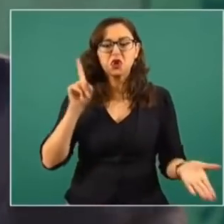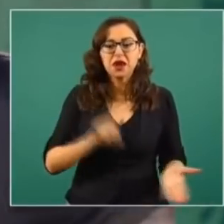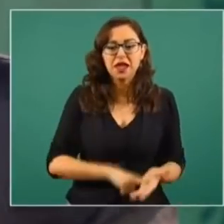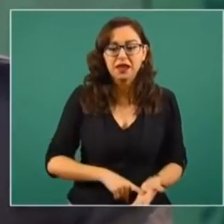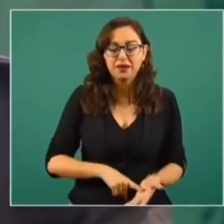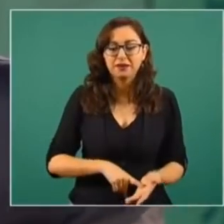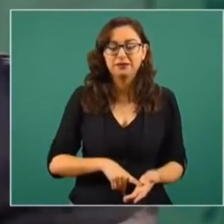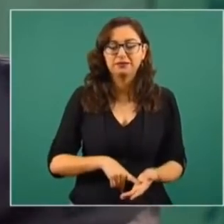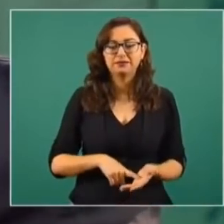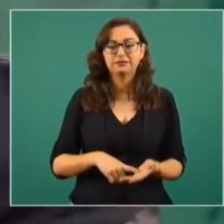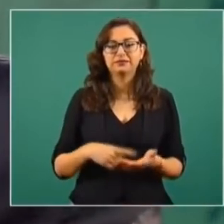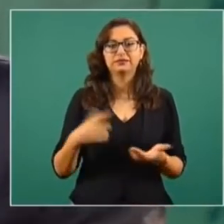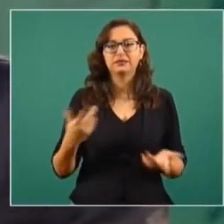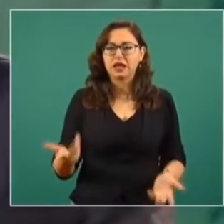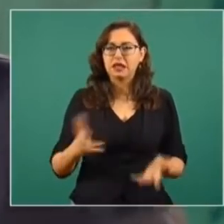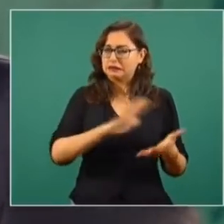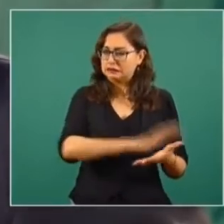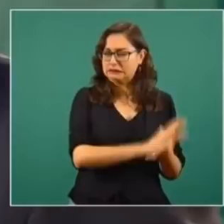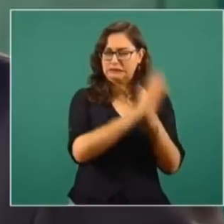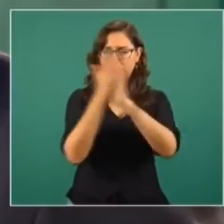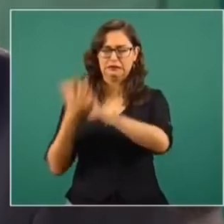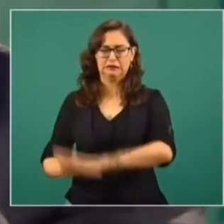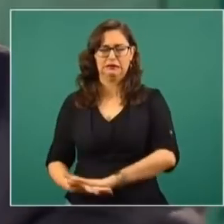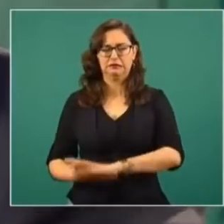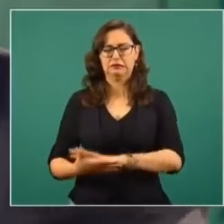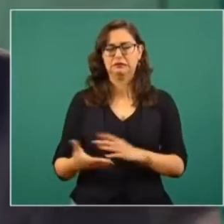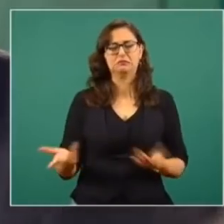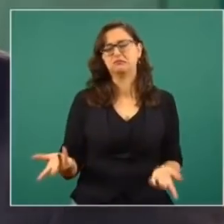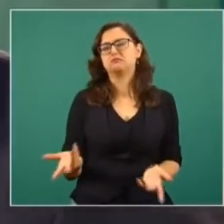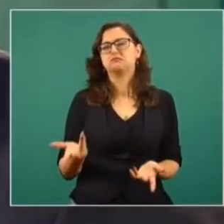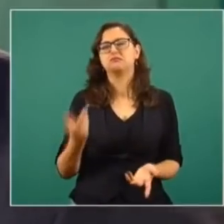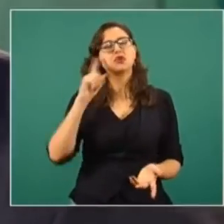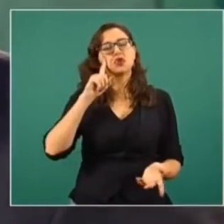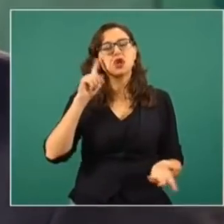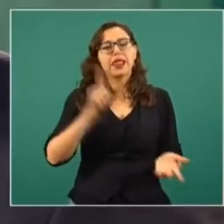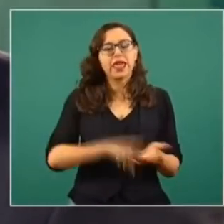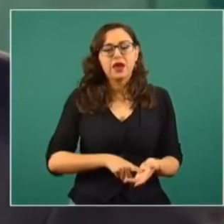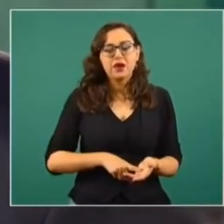no una transformación, que es lo que buscamos.